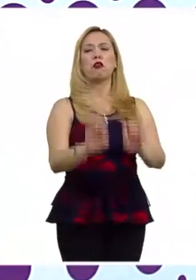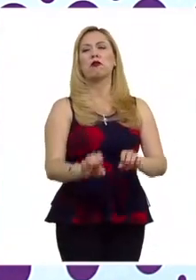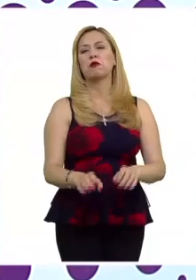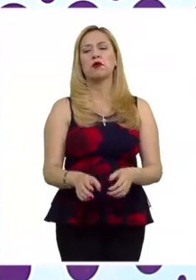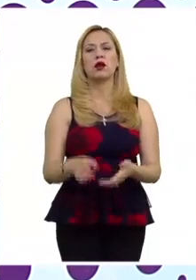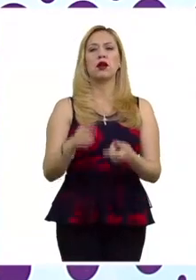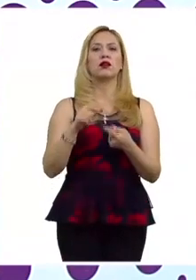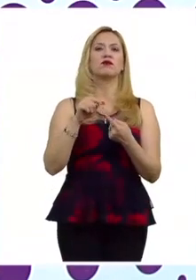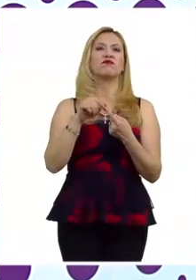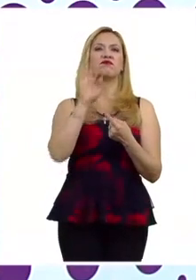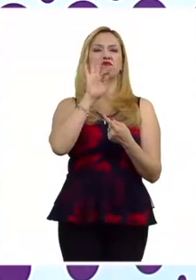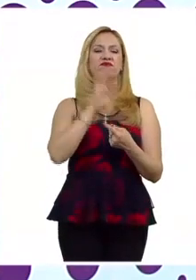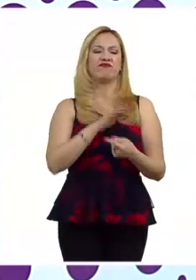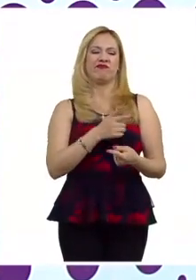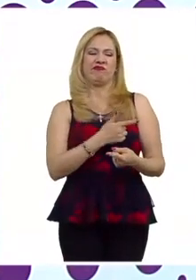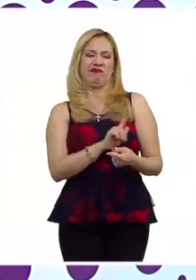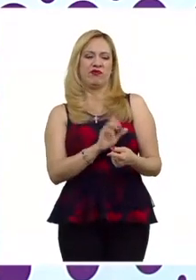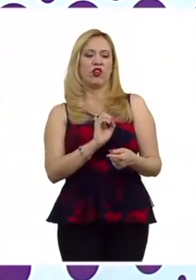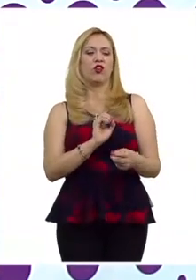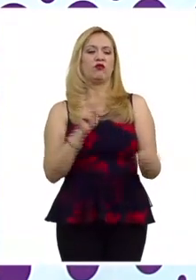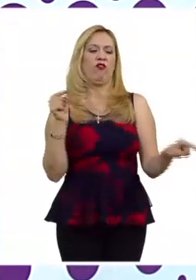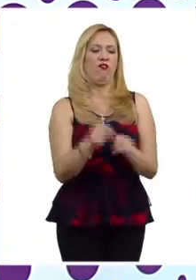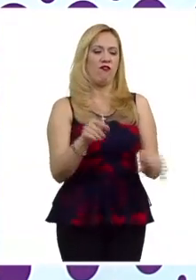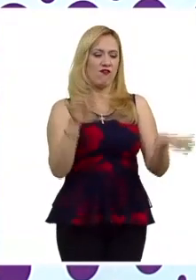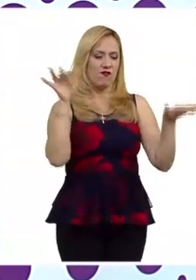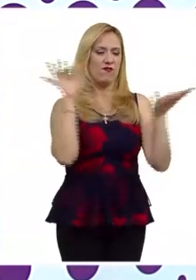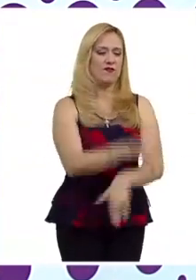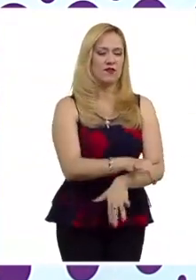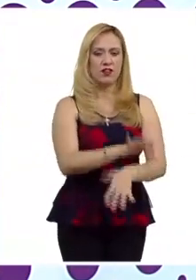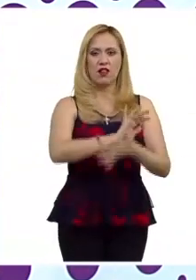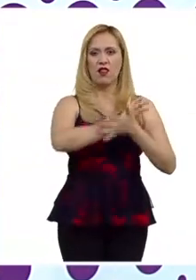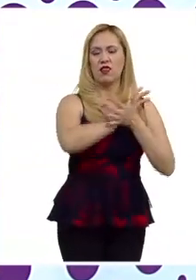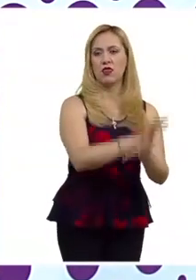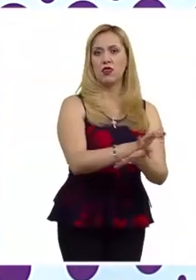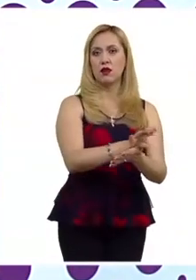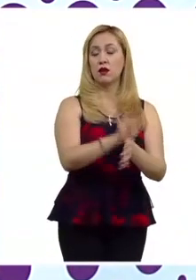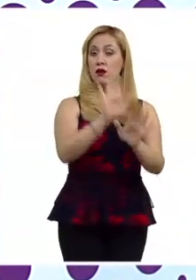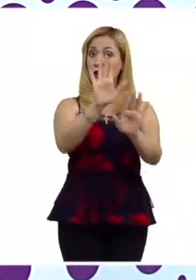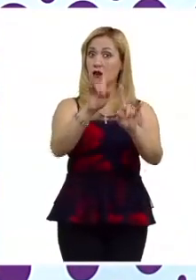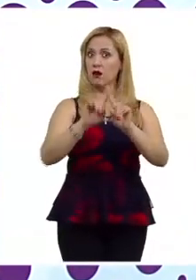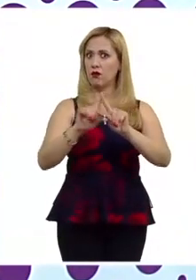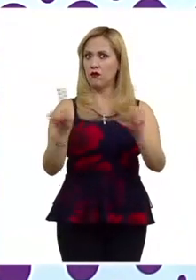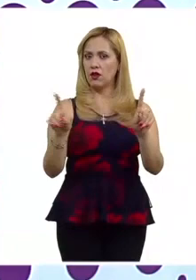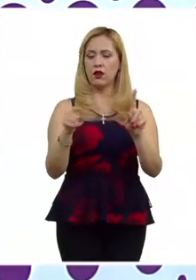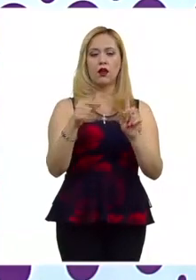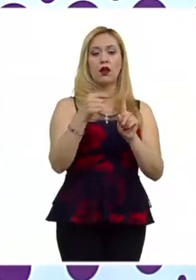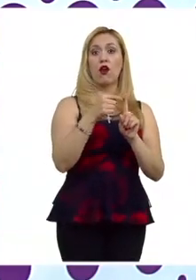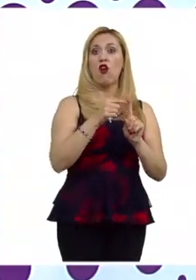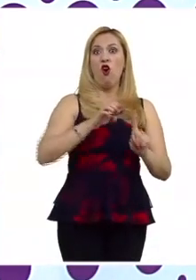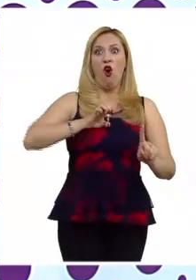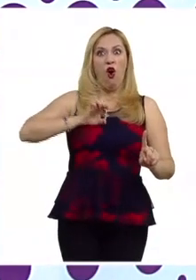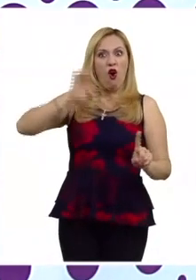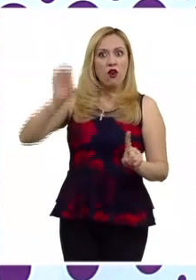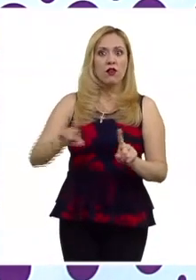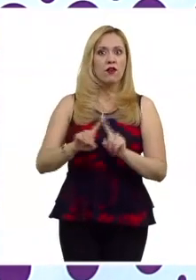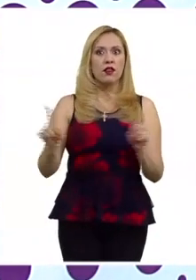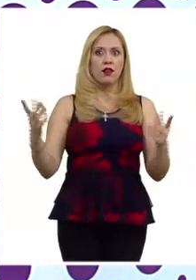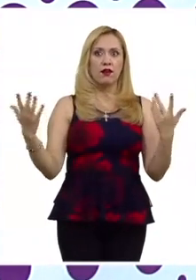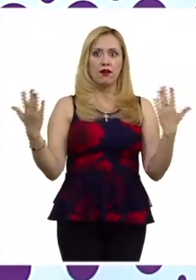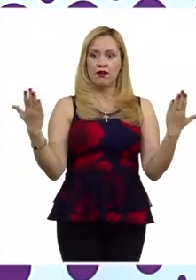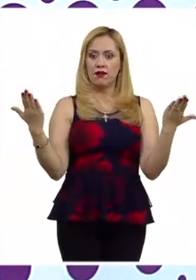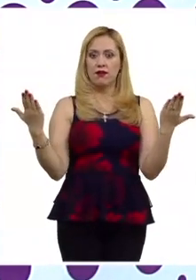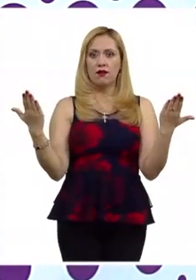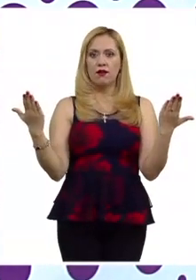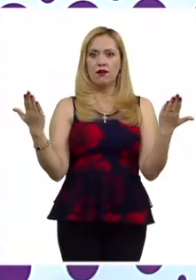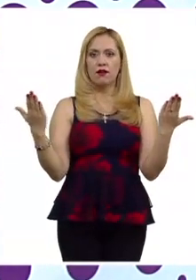chocante, perturbador, vejatorio, incluso discriminatorio que es distinto al discurso de odio y justo también para medir